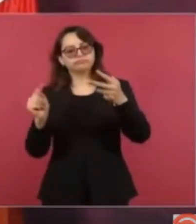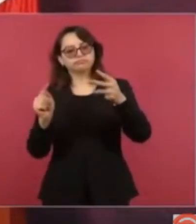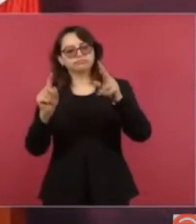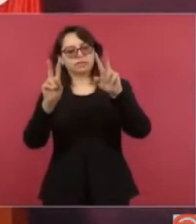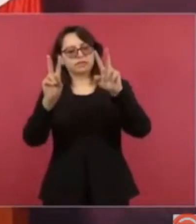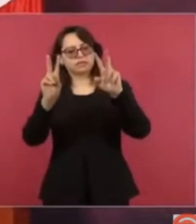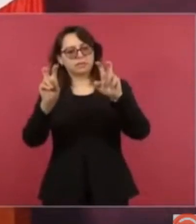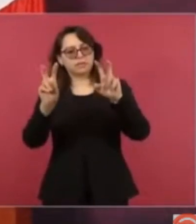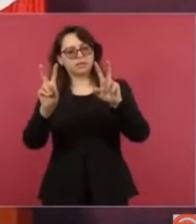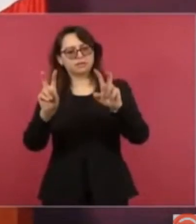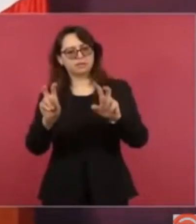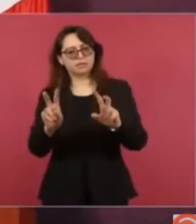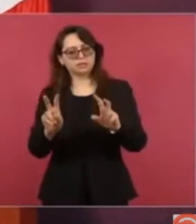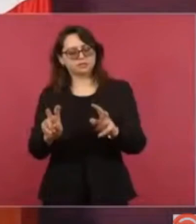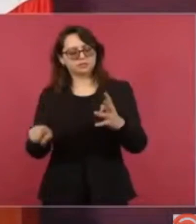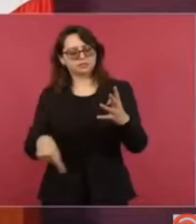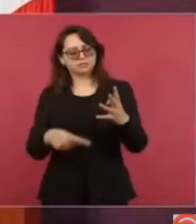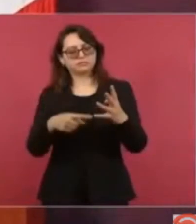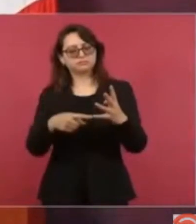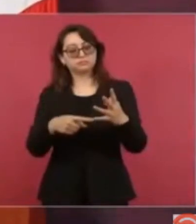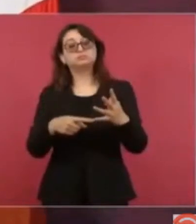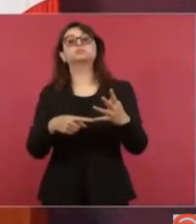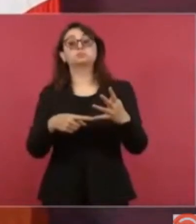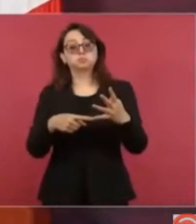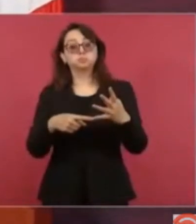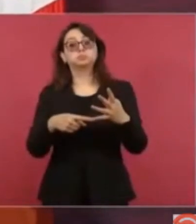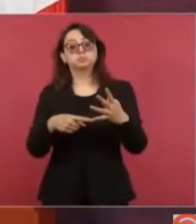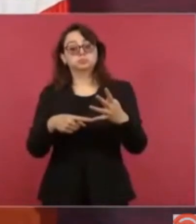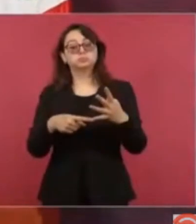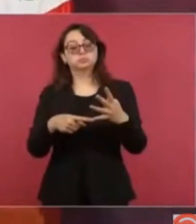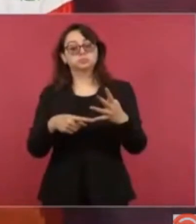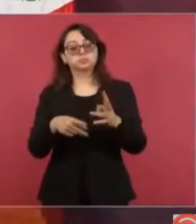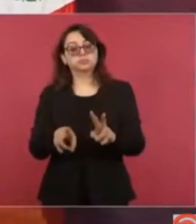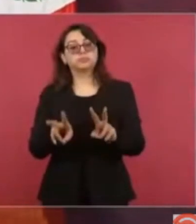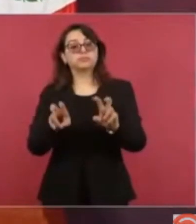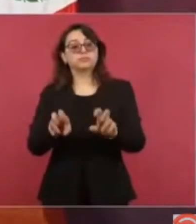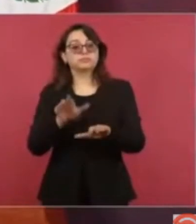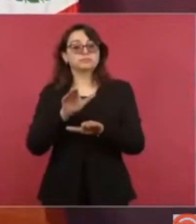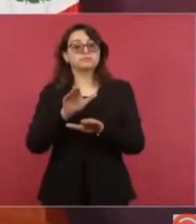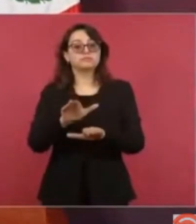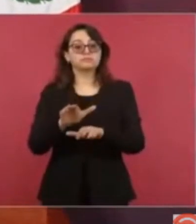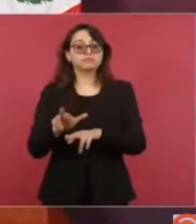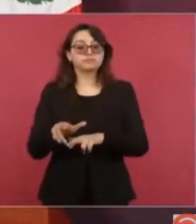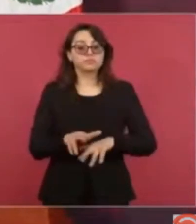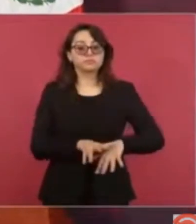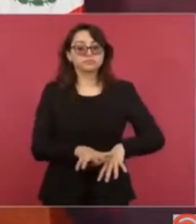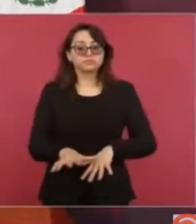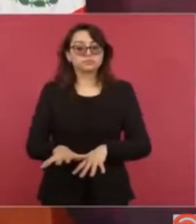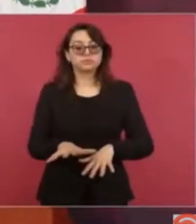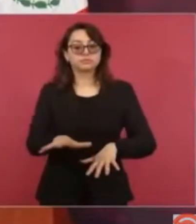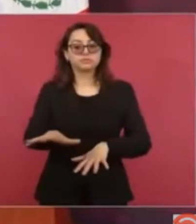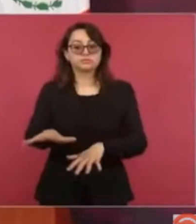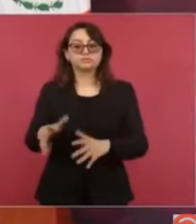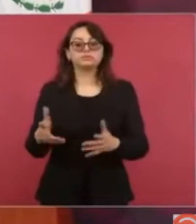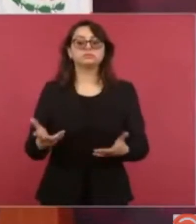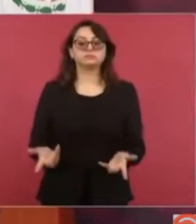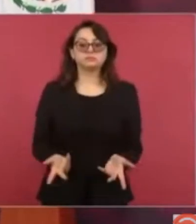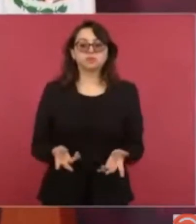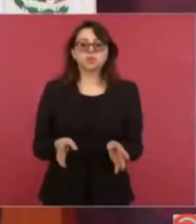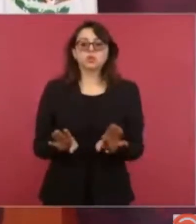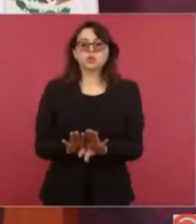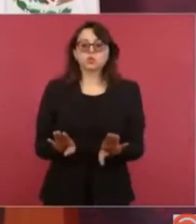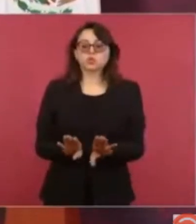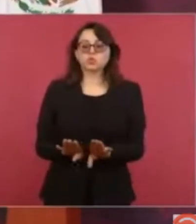el de buscar una solución al problema